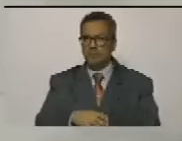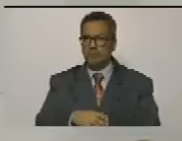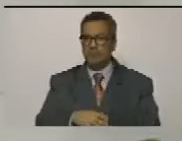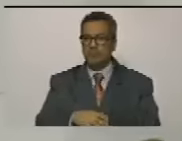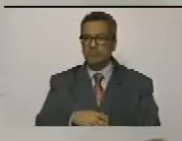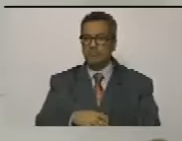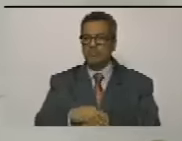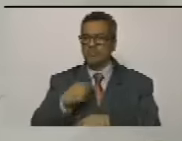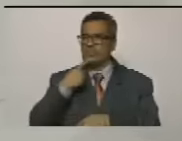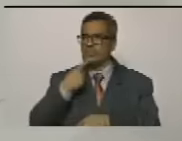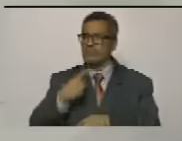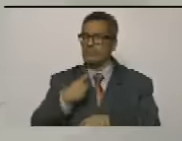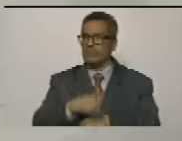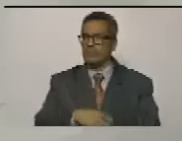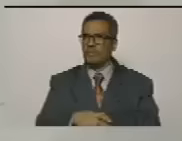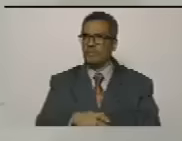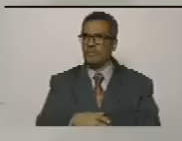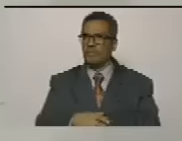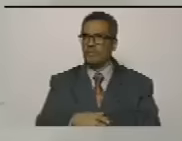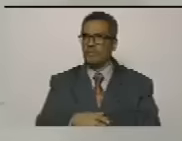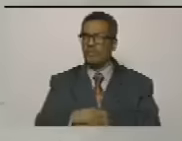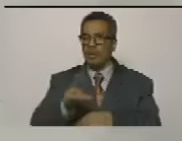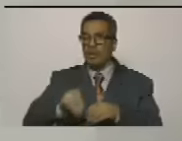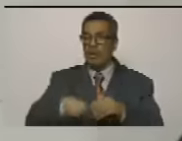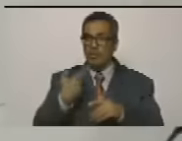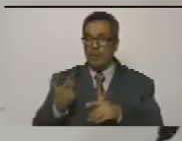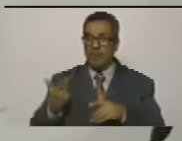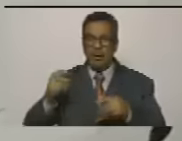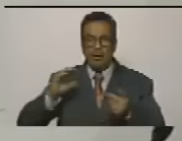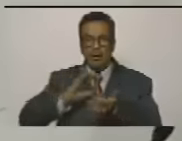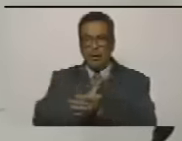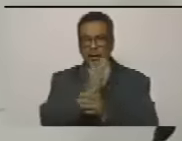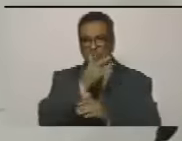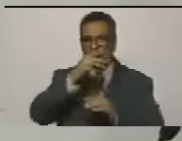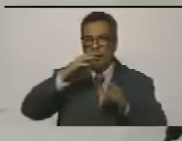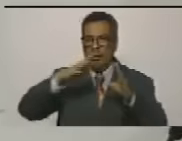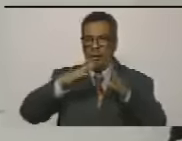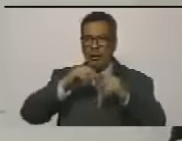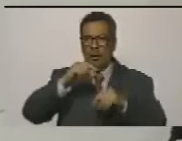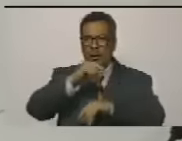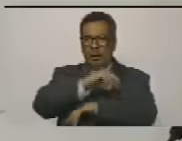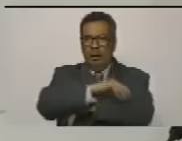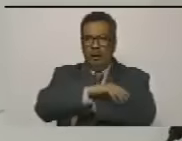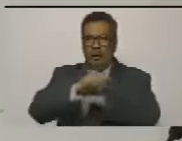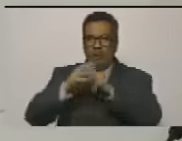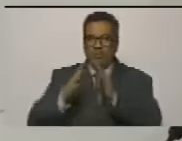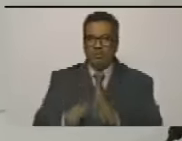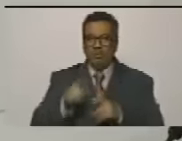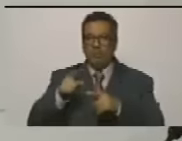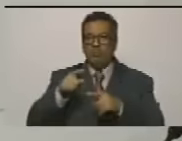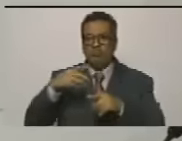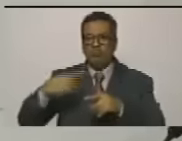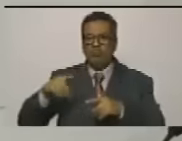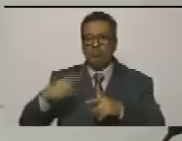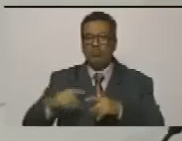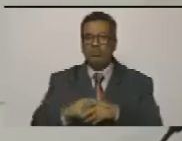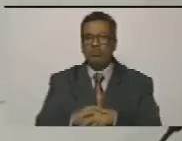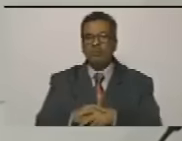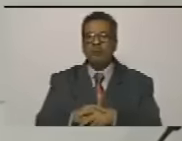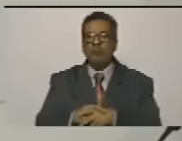pide para poder exterminar a los criminales demócratas